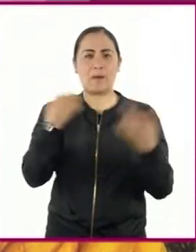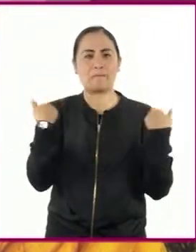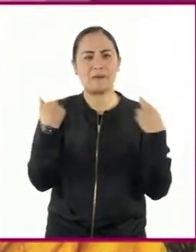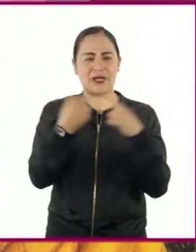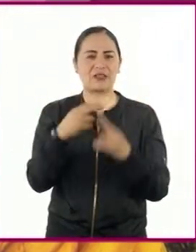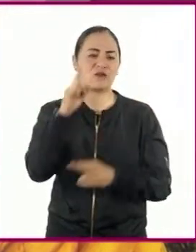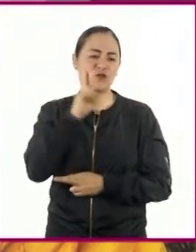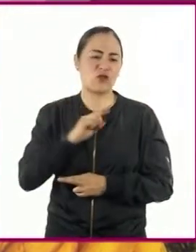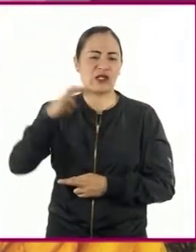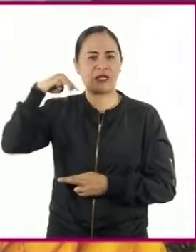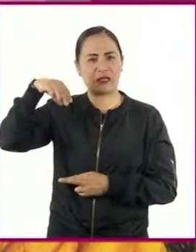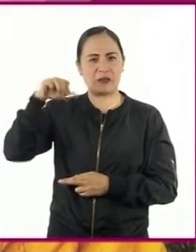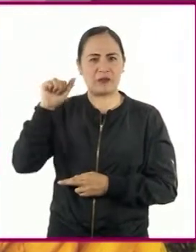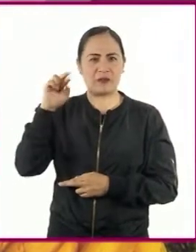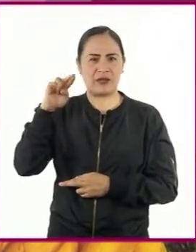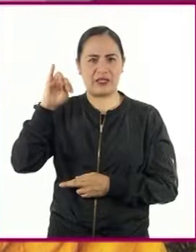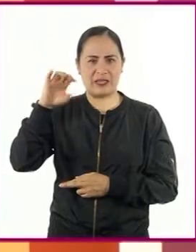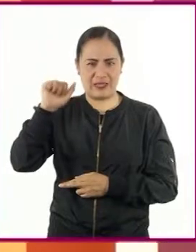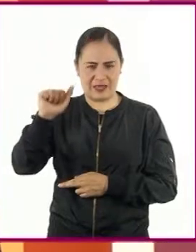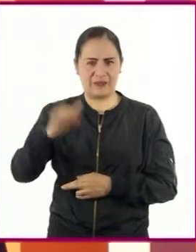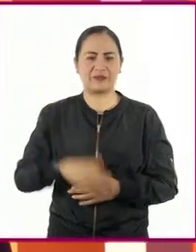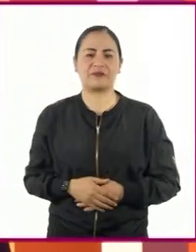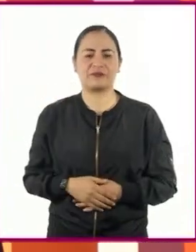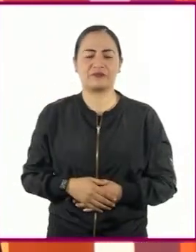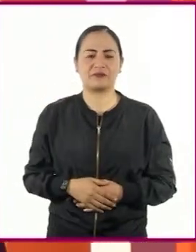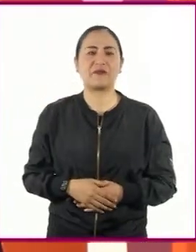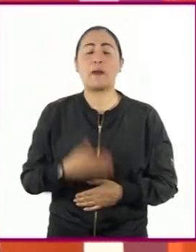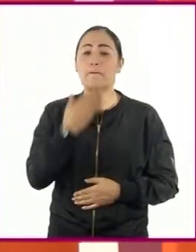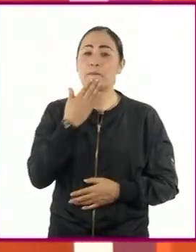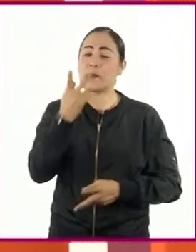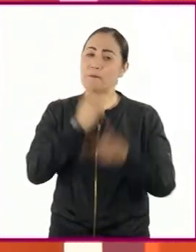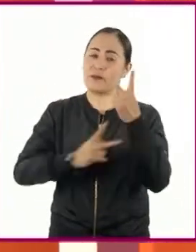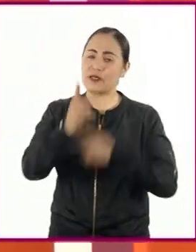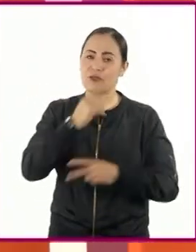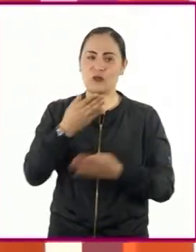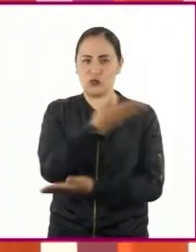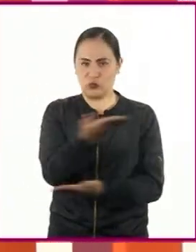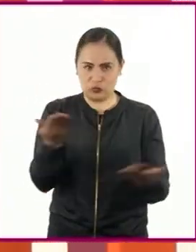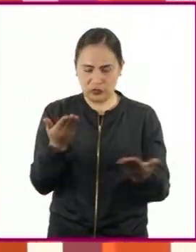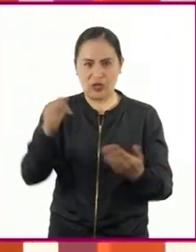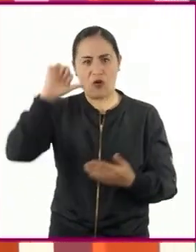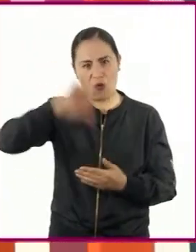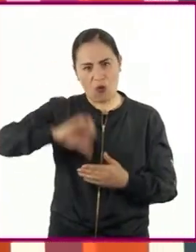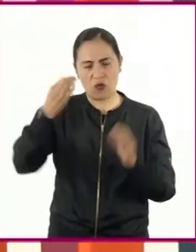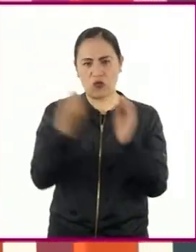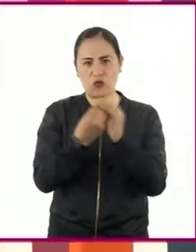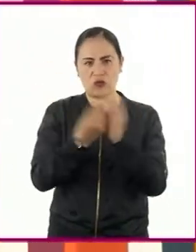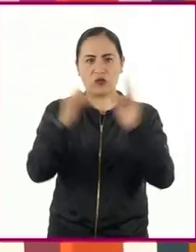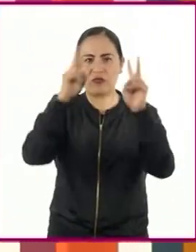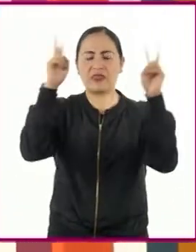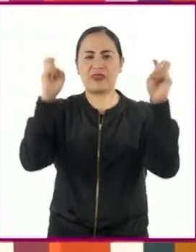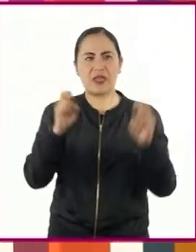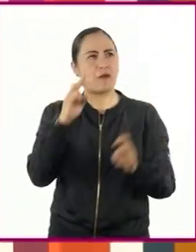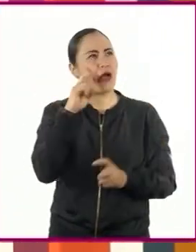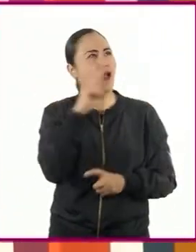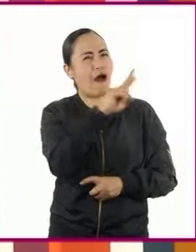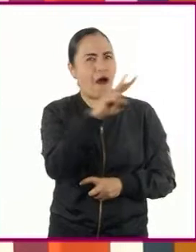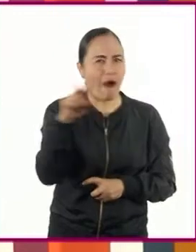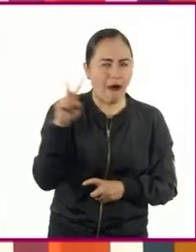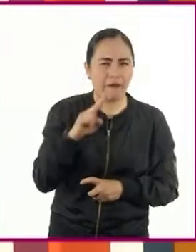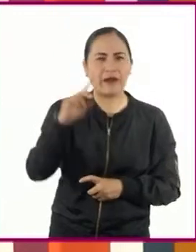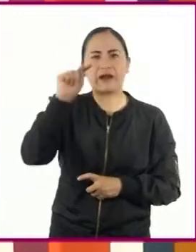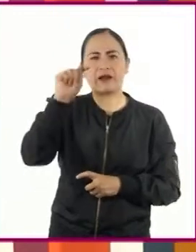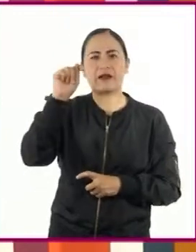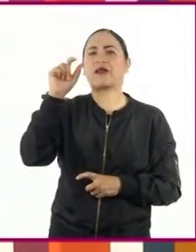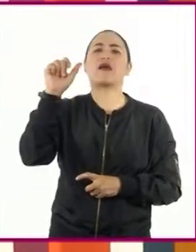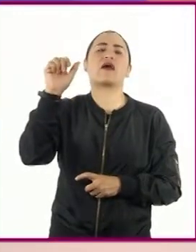maestra María de los Ángeles Monroy. Bienvenidas y bienvenidos a esta sesión titulada Galería Transgénica. Yo soy el